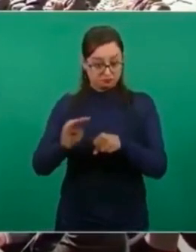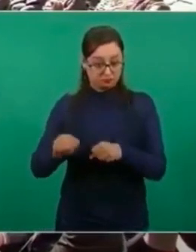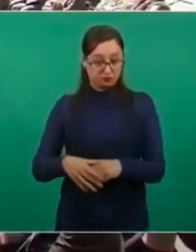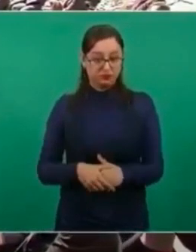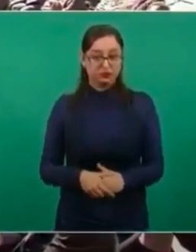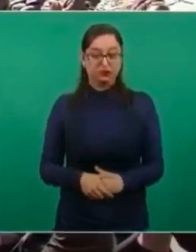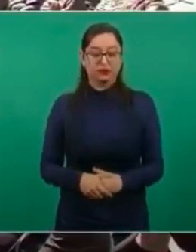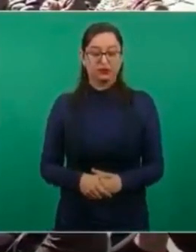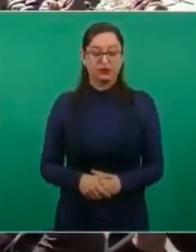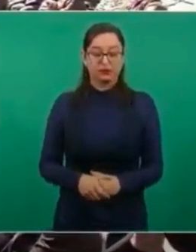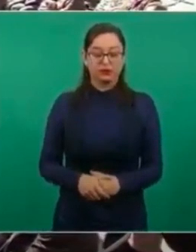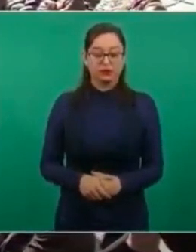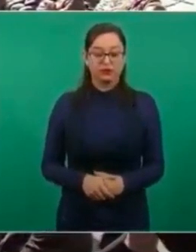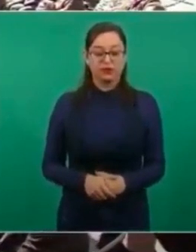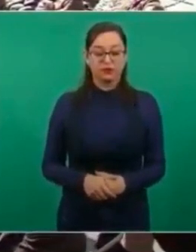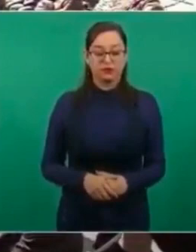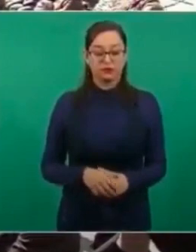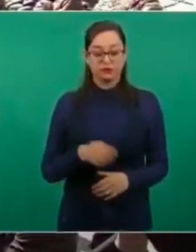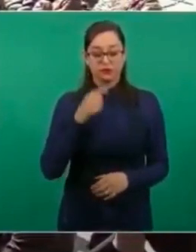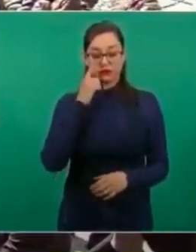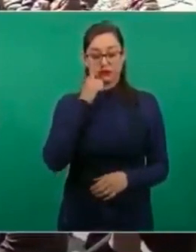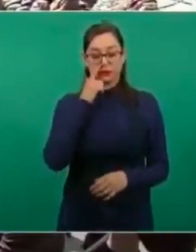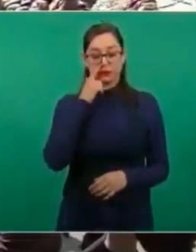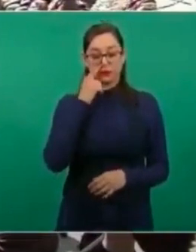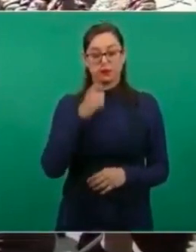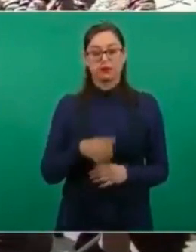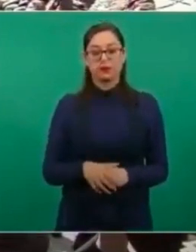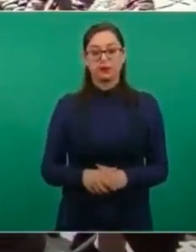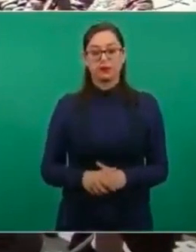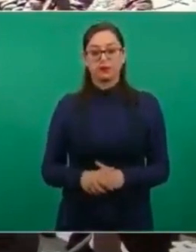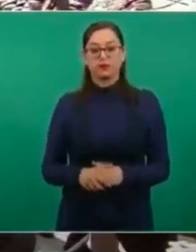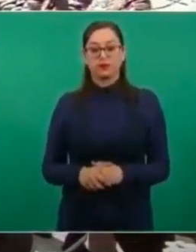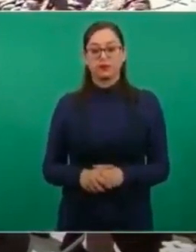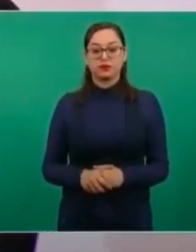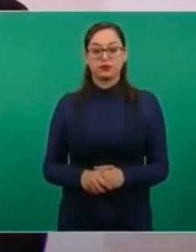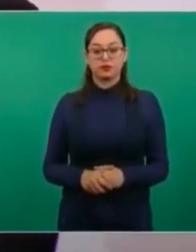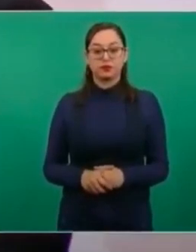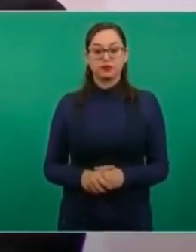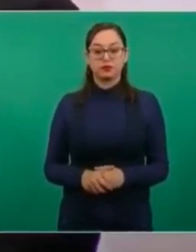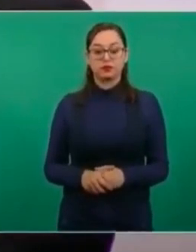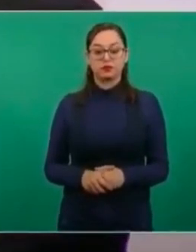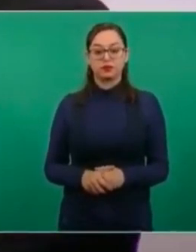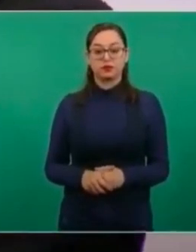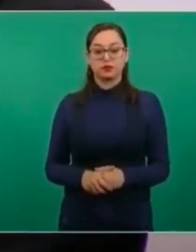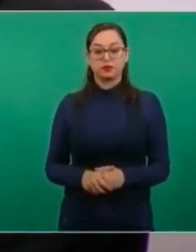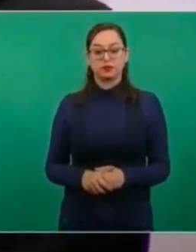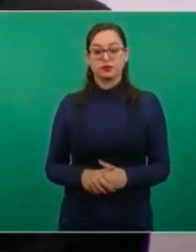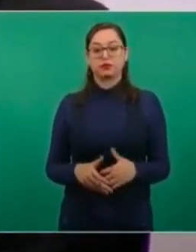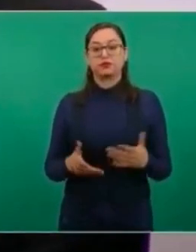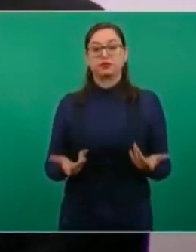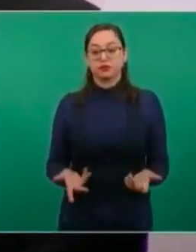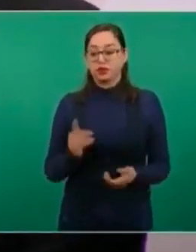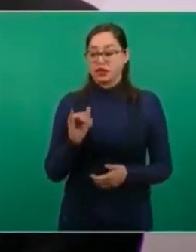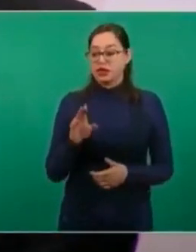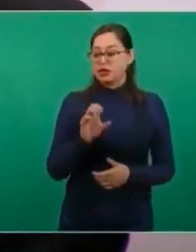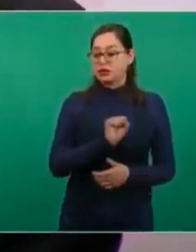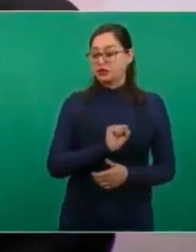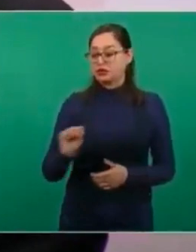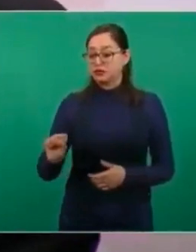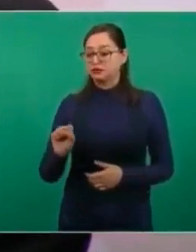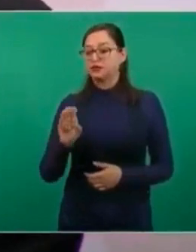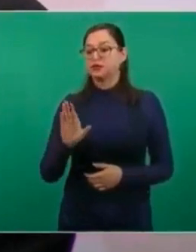también a los trabajadores del IMSS, como